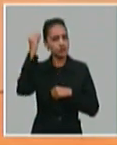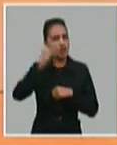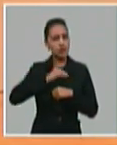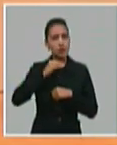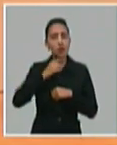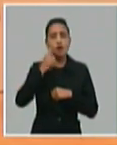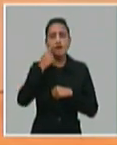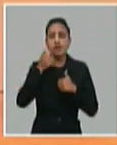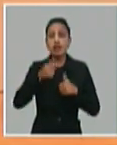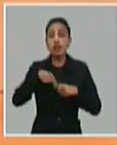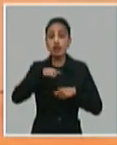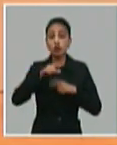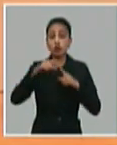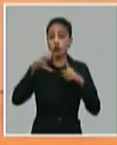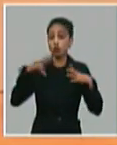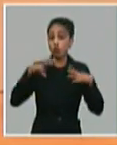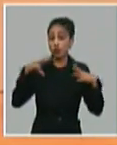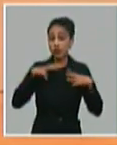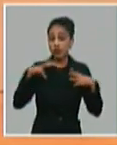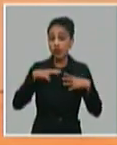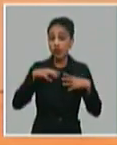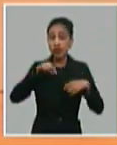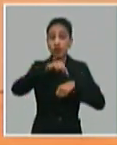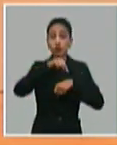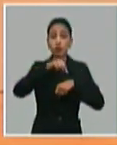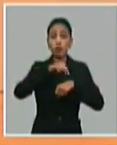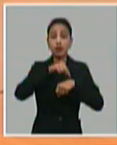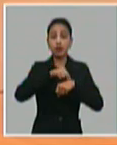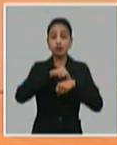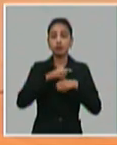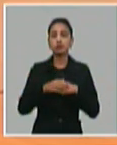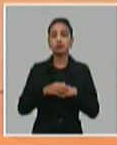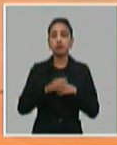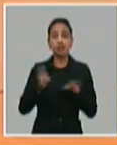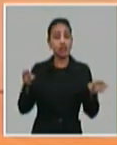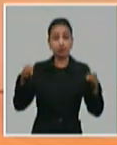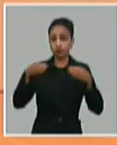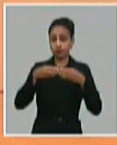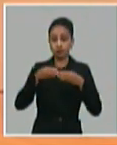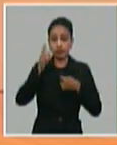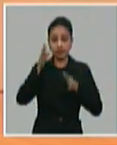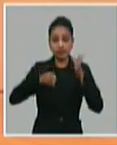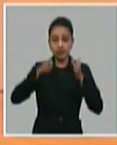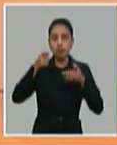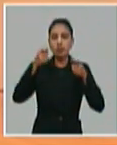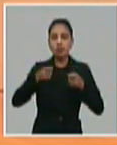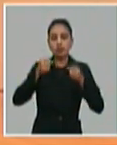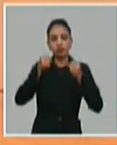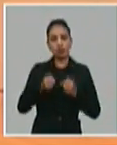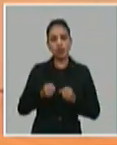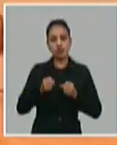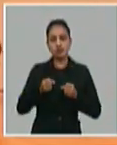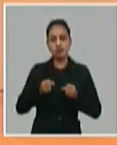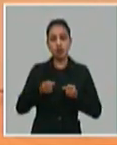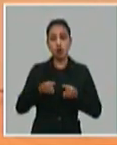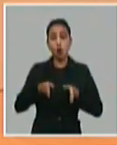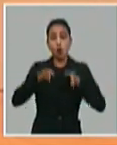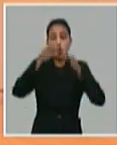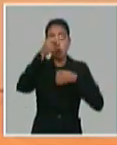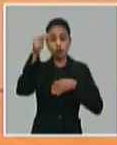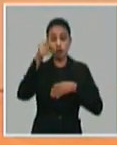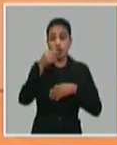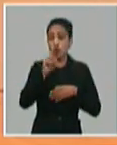de que los turistas en estos momentos, hasta que concluya esta etapa, debían estar en los hoteles. No estamos